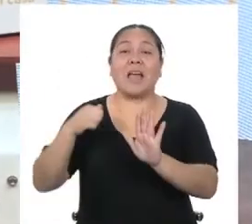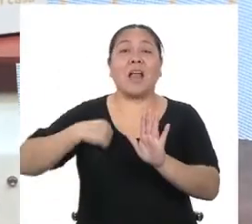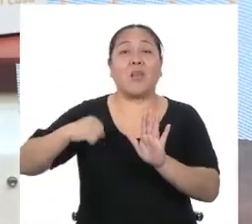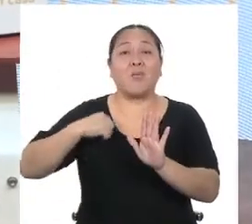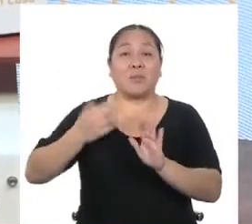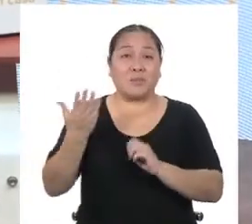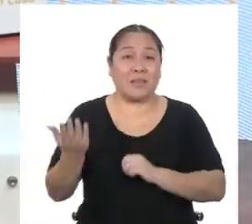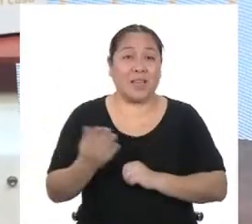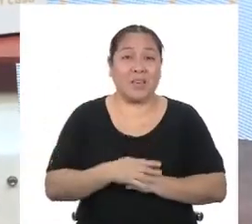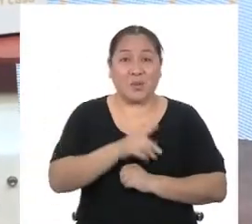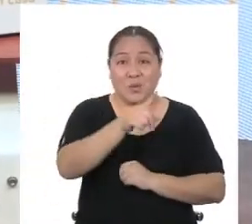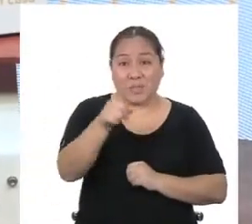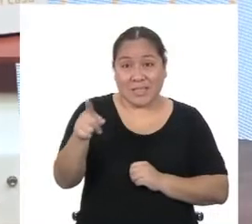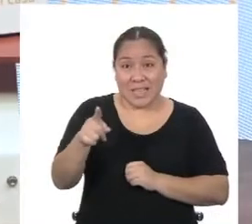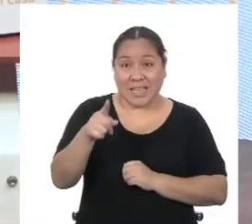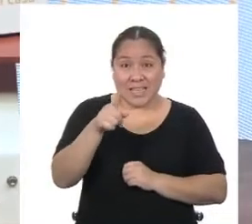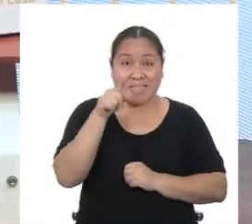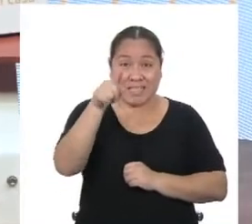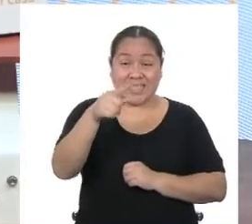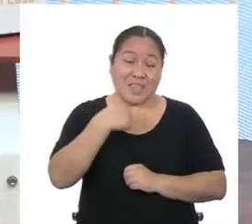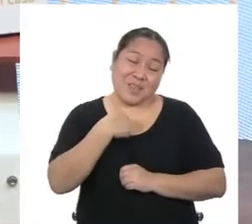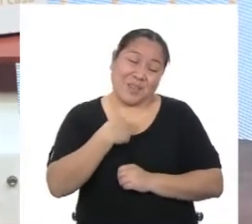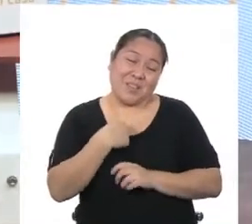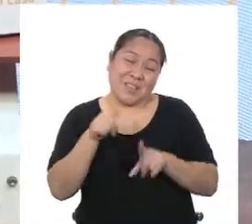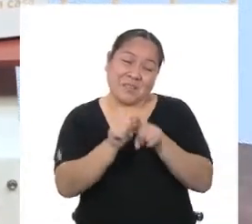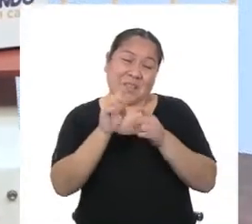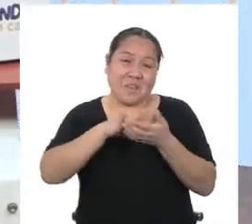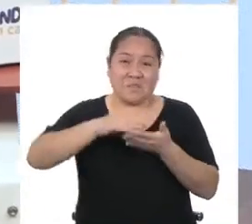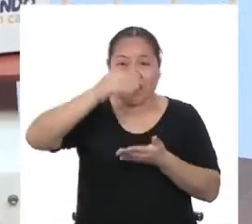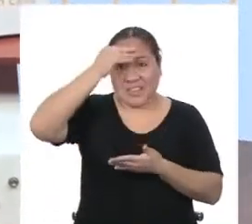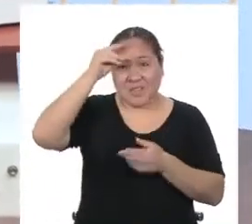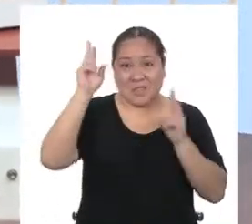municipalidad. Y ustedes y yo aprenderemos algo nuevo, ¿sí?